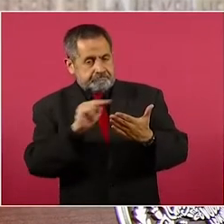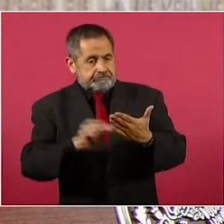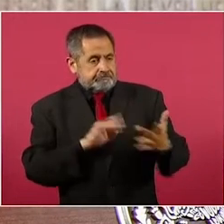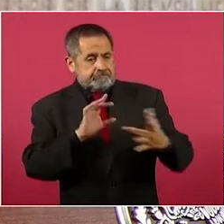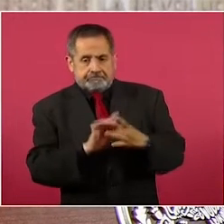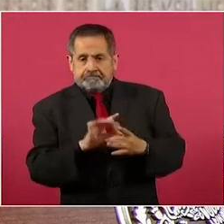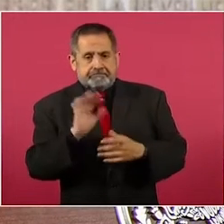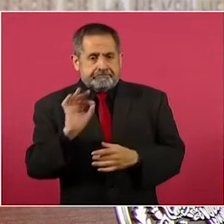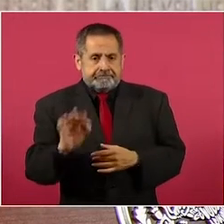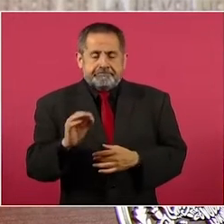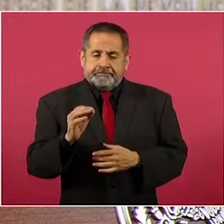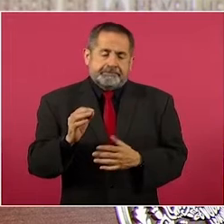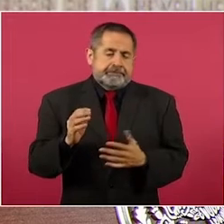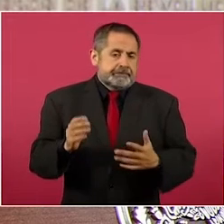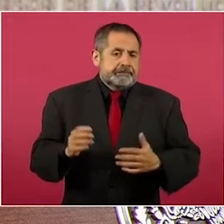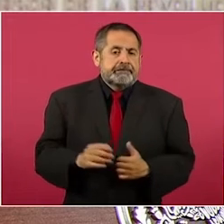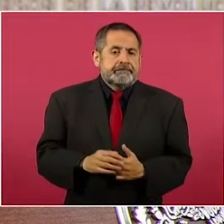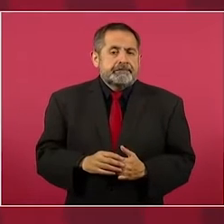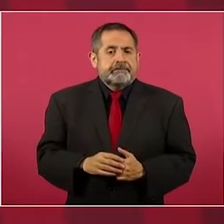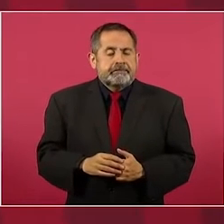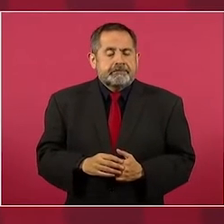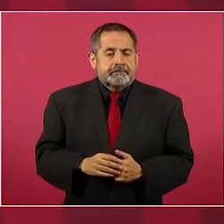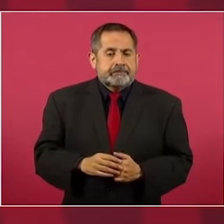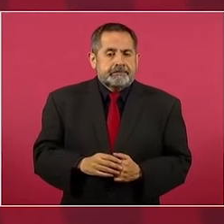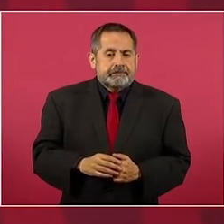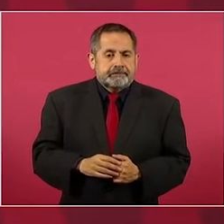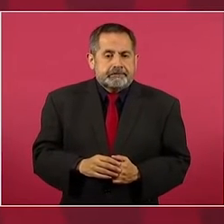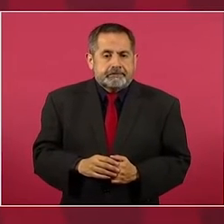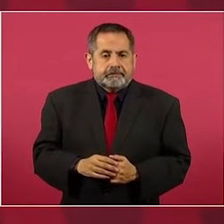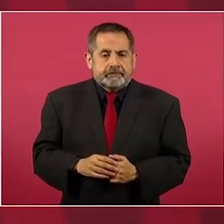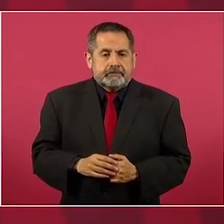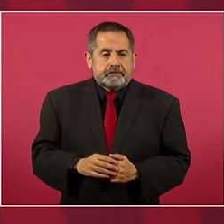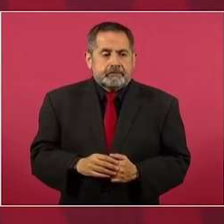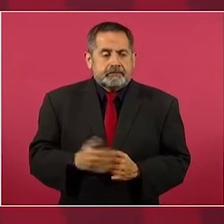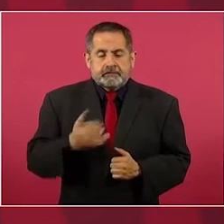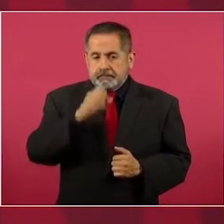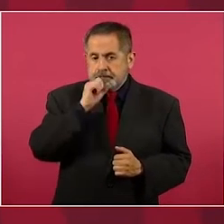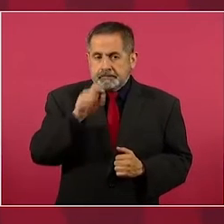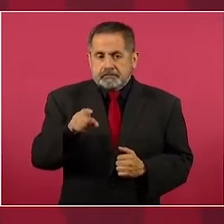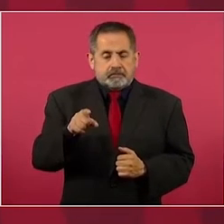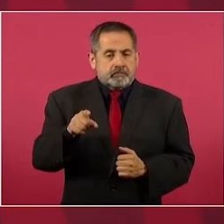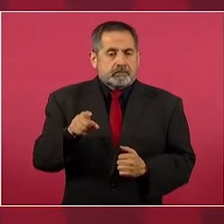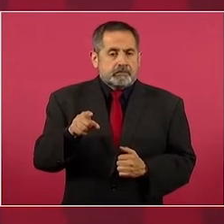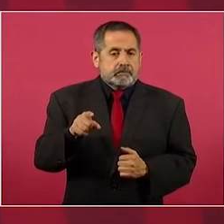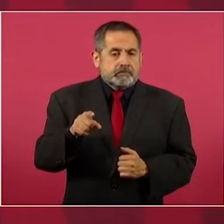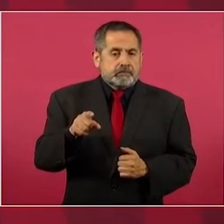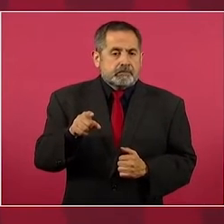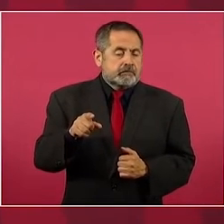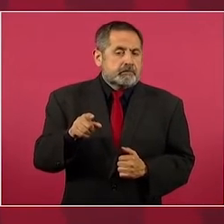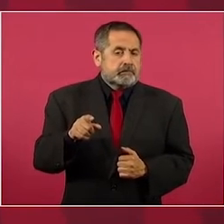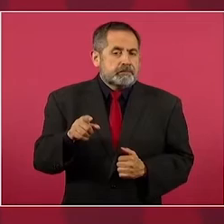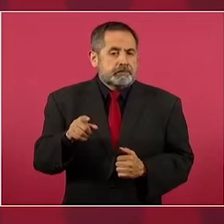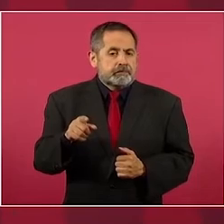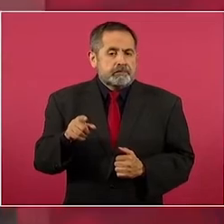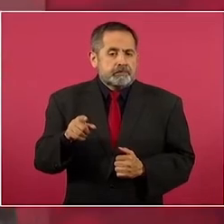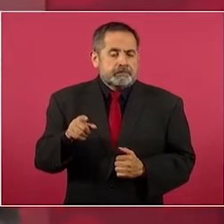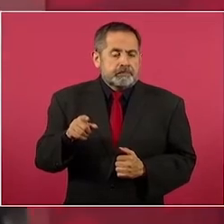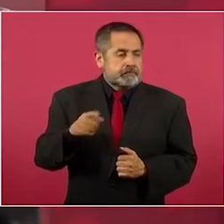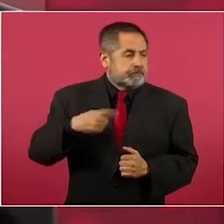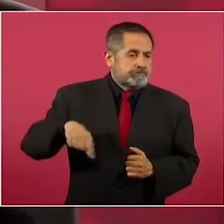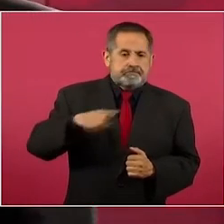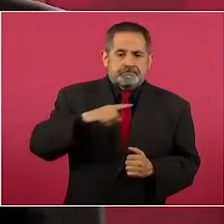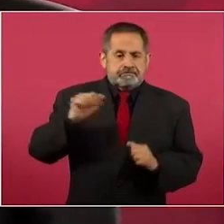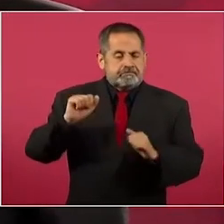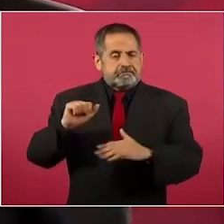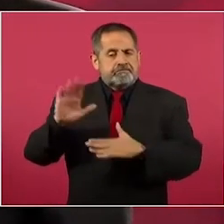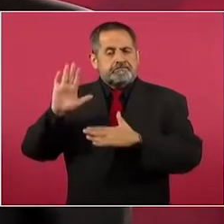y compromisos